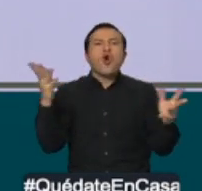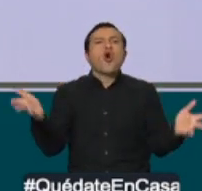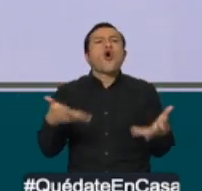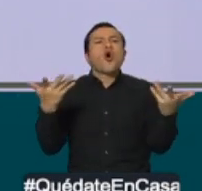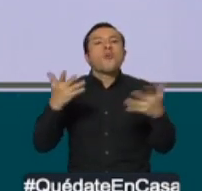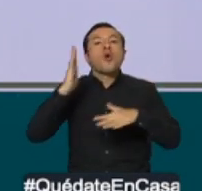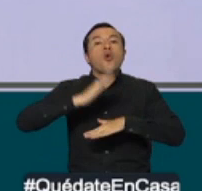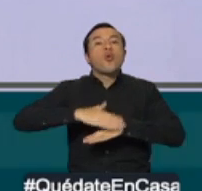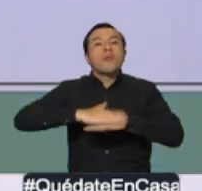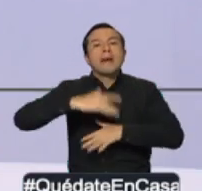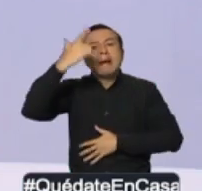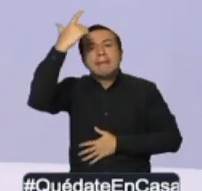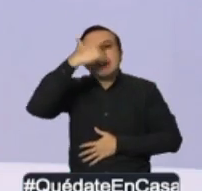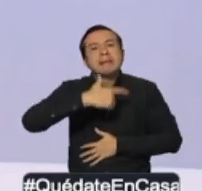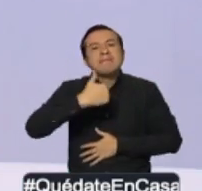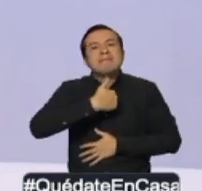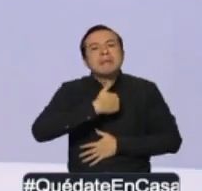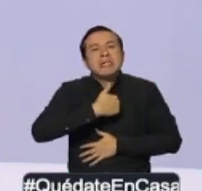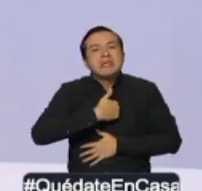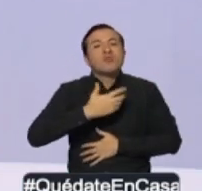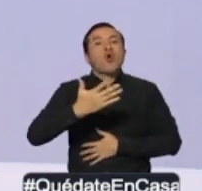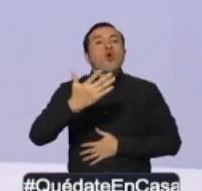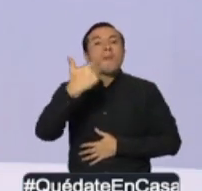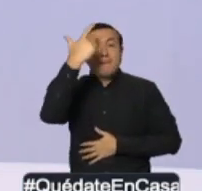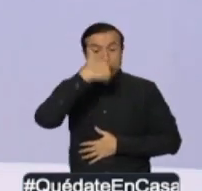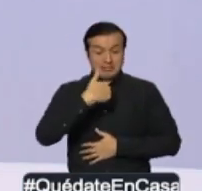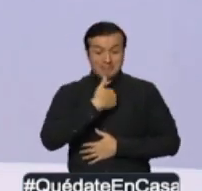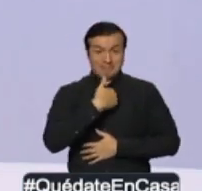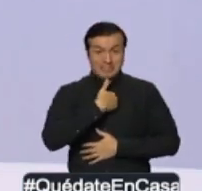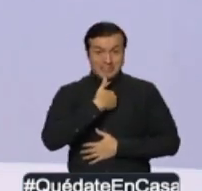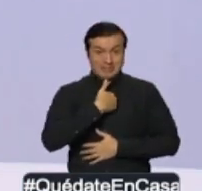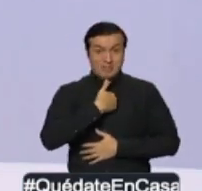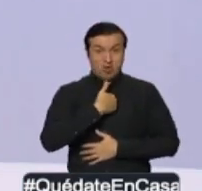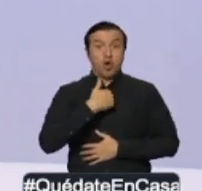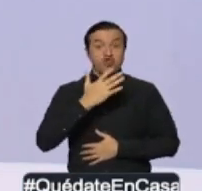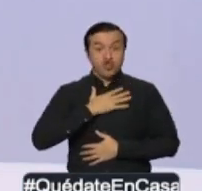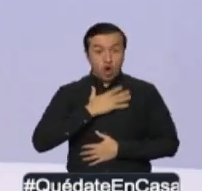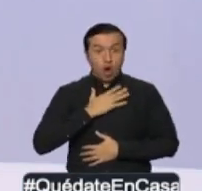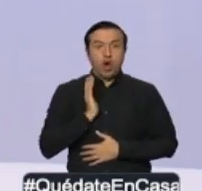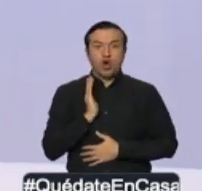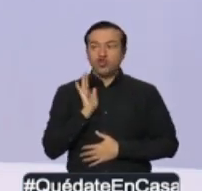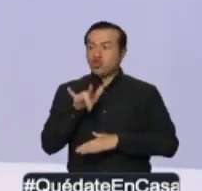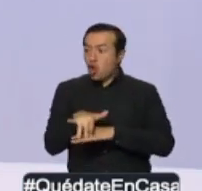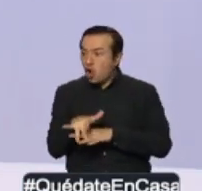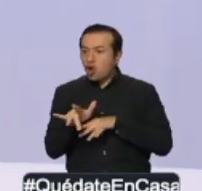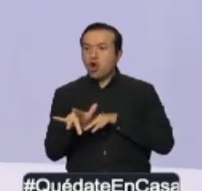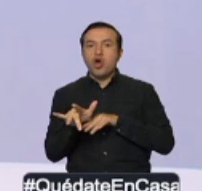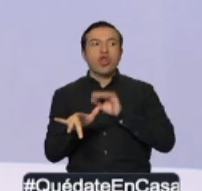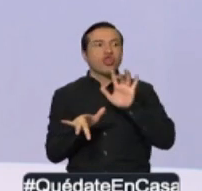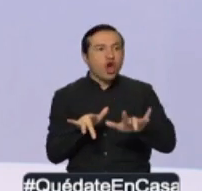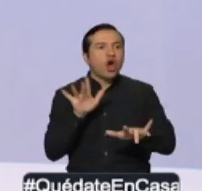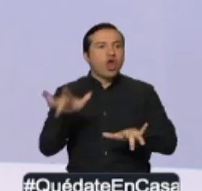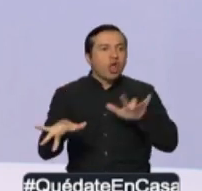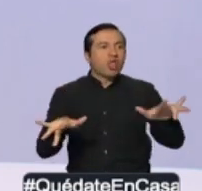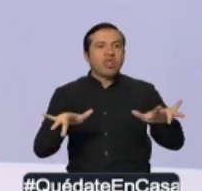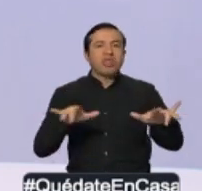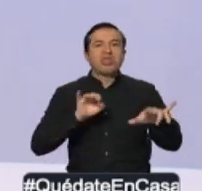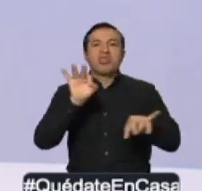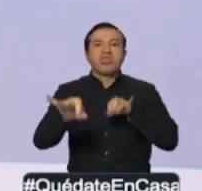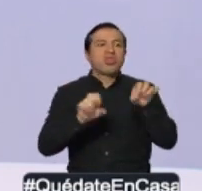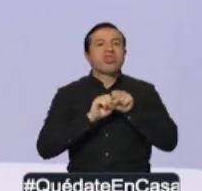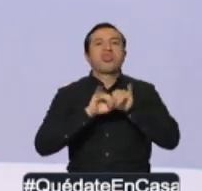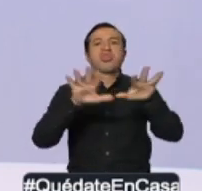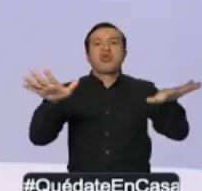Somos los humanos los que transmitimos la infección. Entonces, por favor, nosotros tenemos